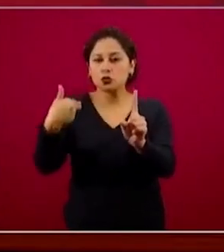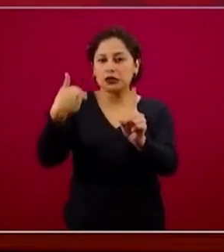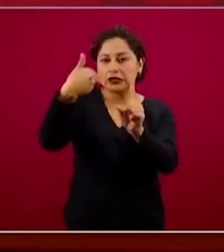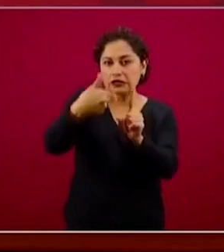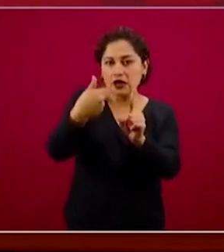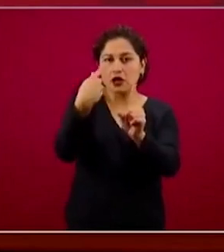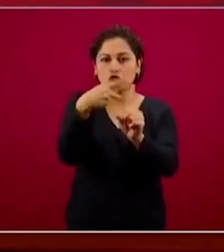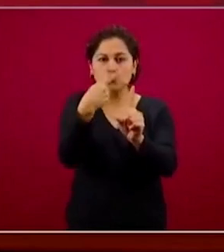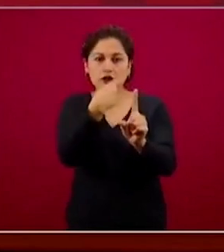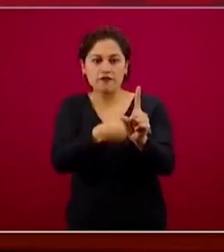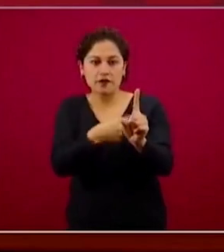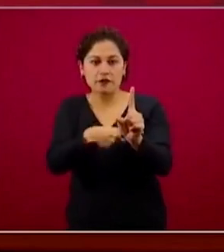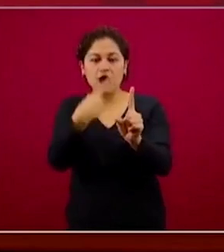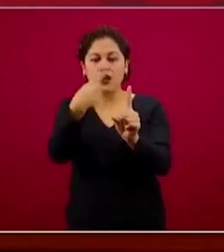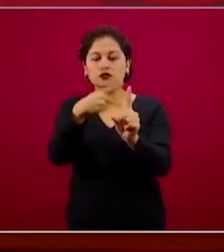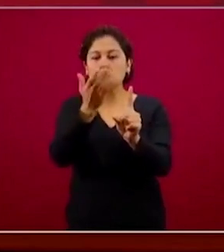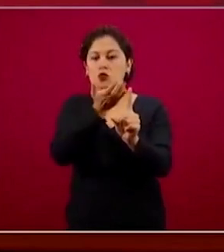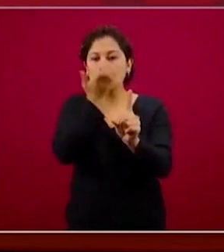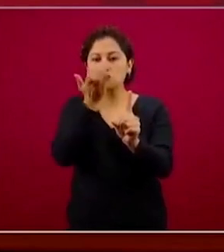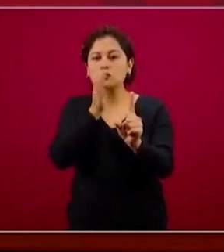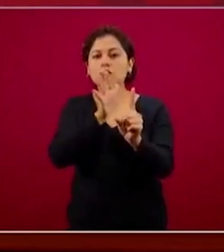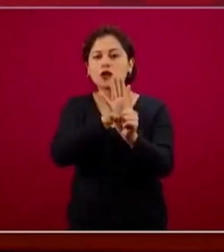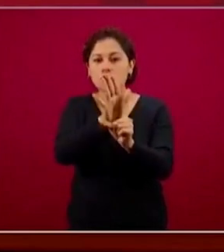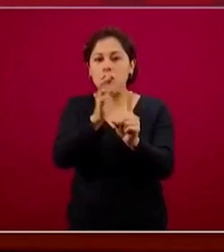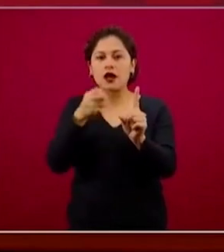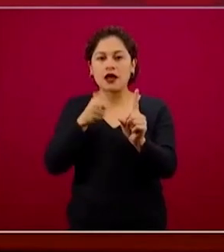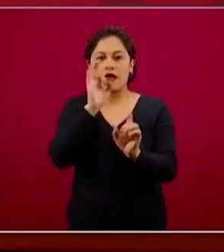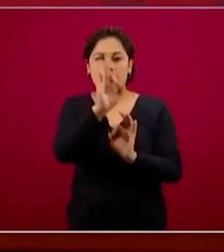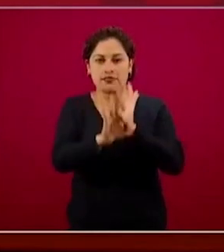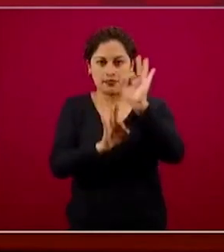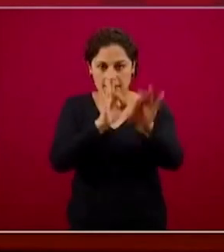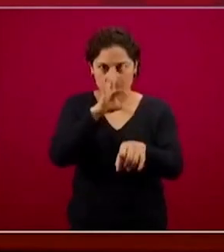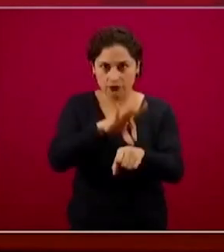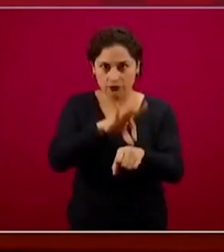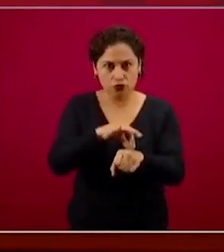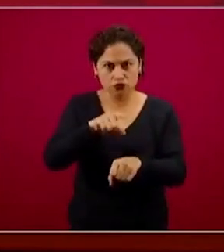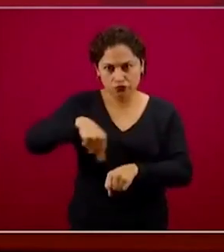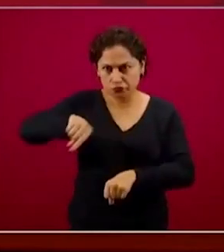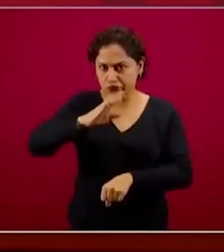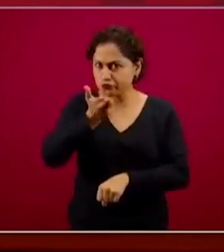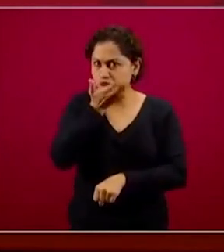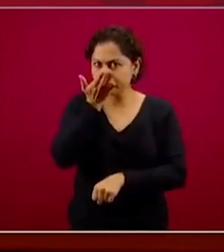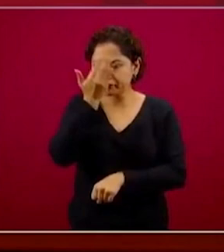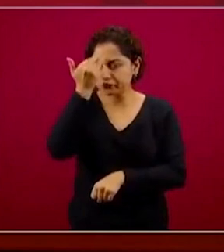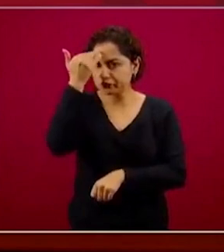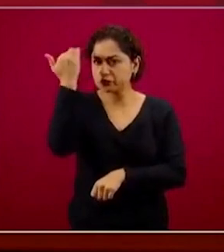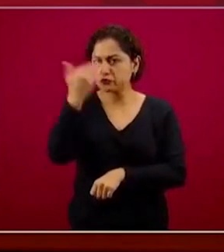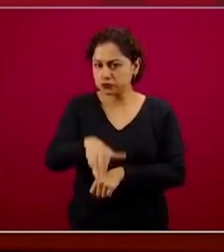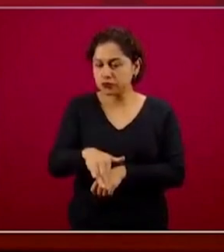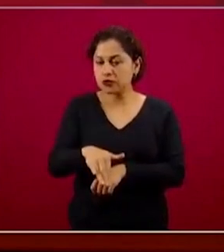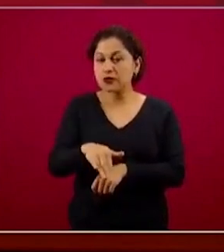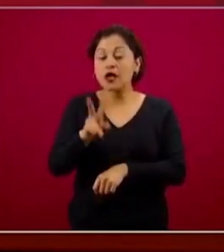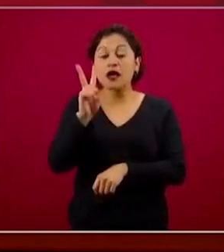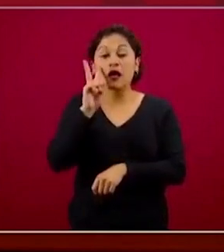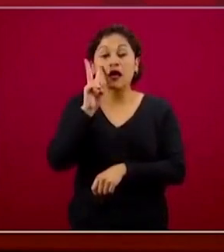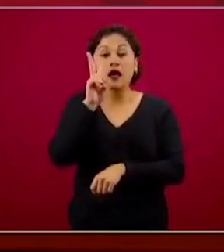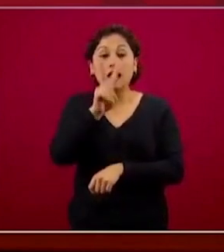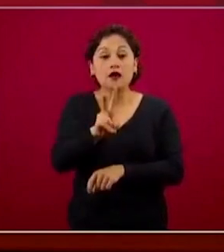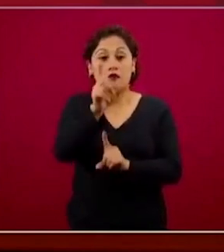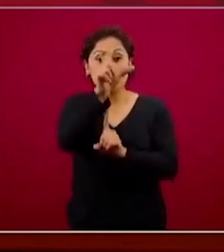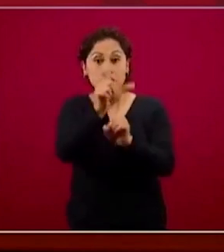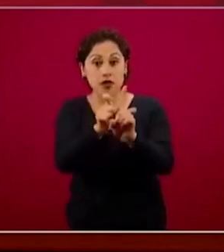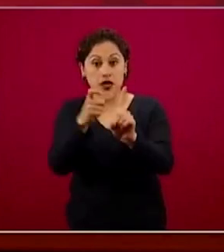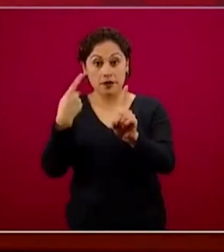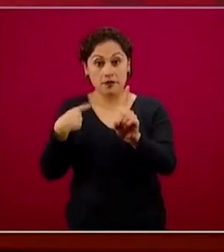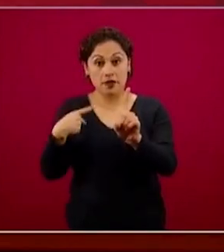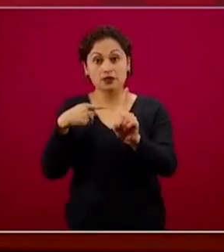particularidades. Y en este caso, si está acompañado de una de las enfermedades o el efecto de algunos